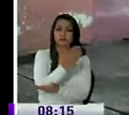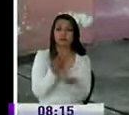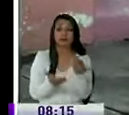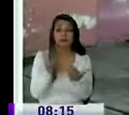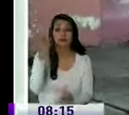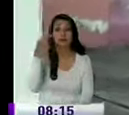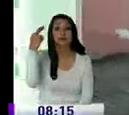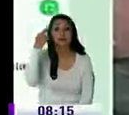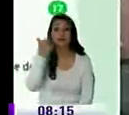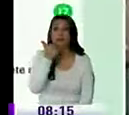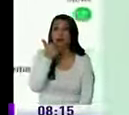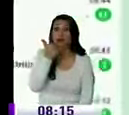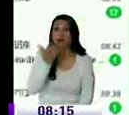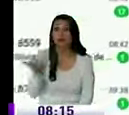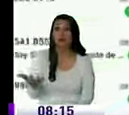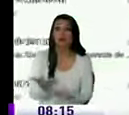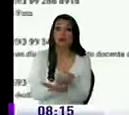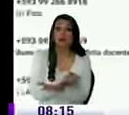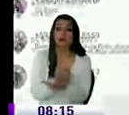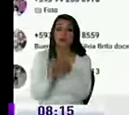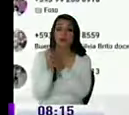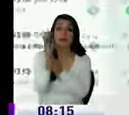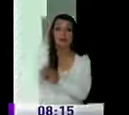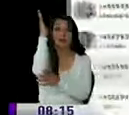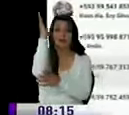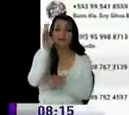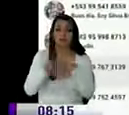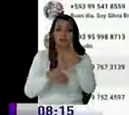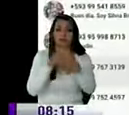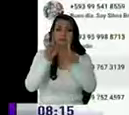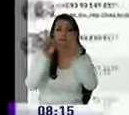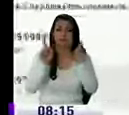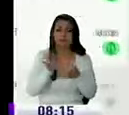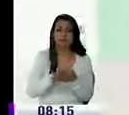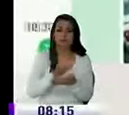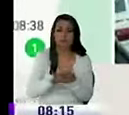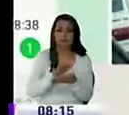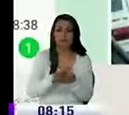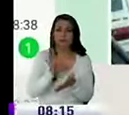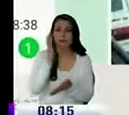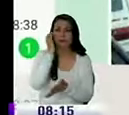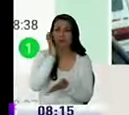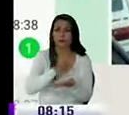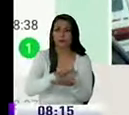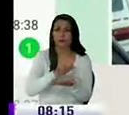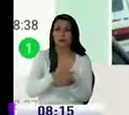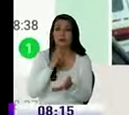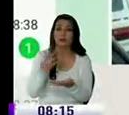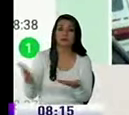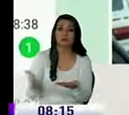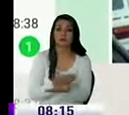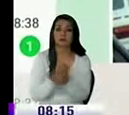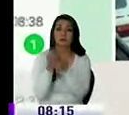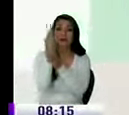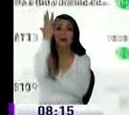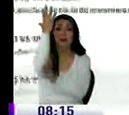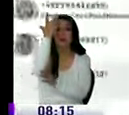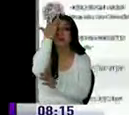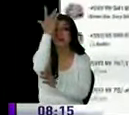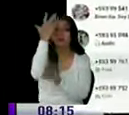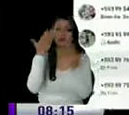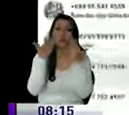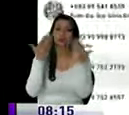y motivo tendrán dice Sandra Friallos ya averiguaremos Sandra no se preocupe ahí están se quejó de que le han sacado los árboles porque